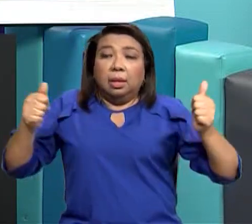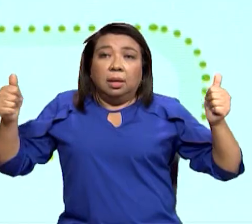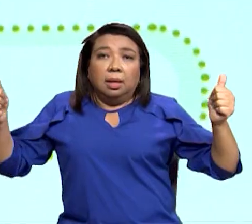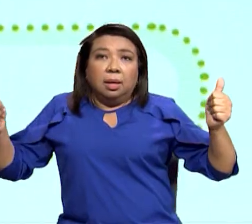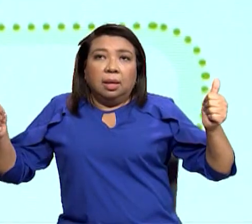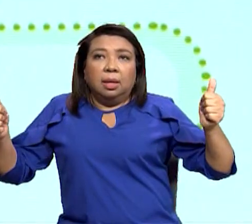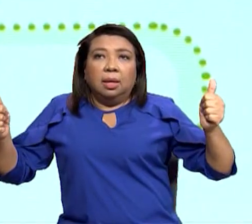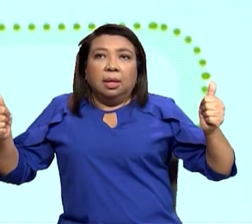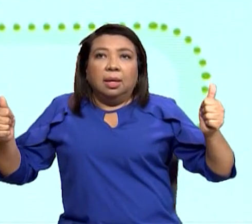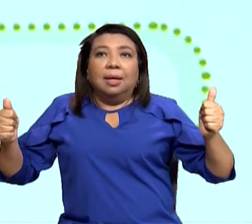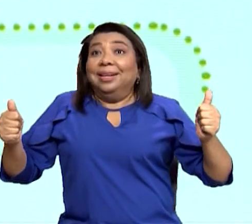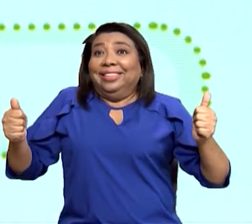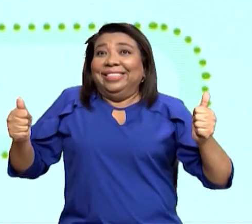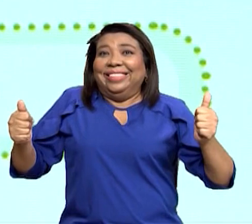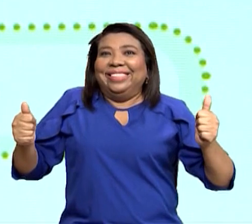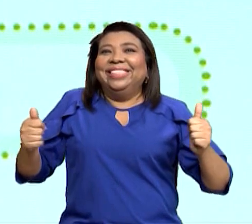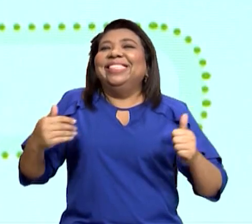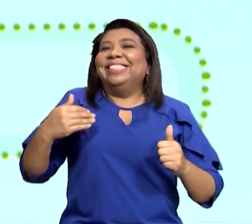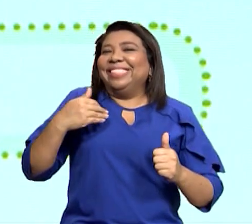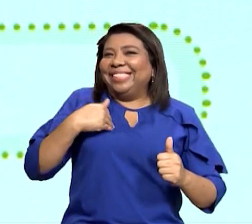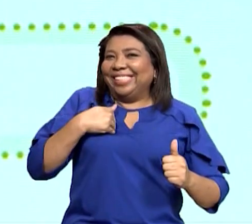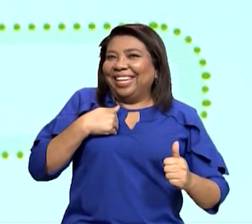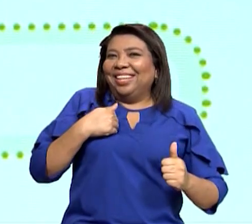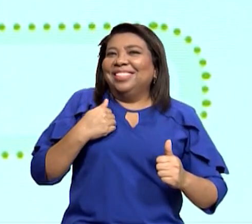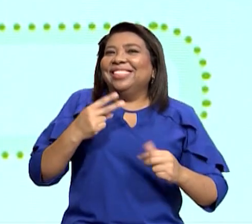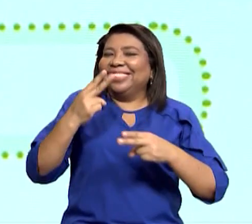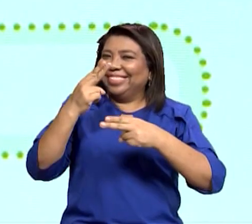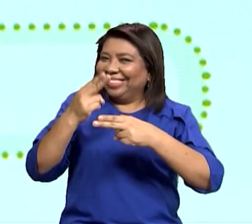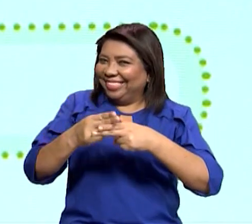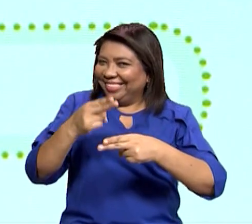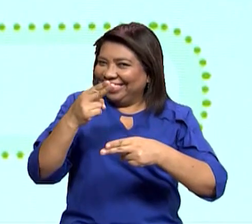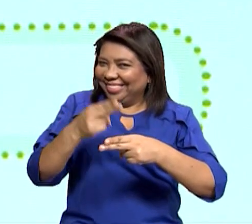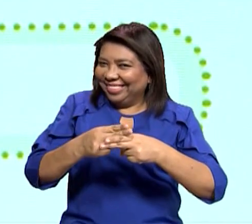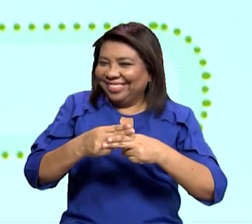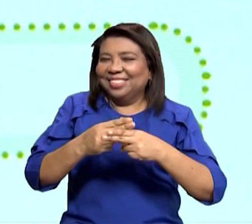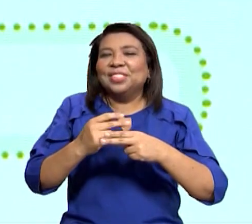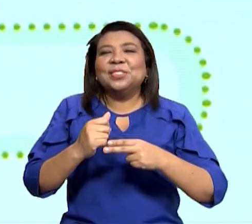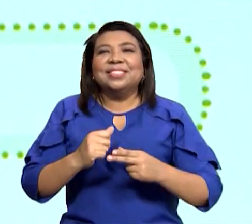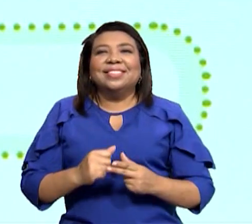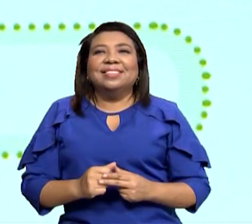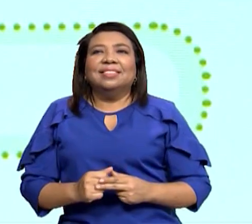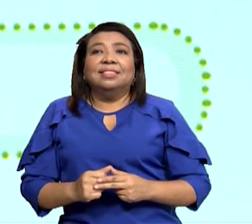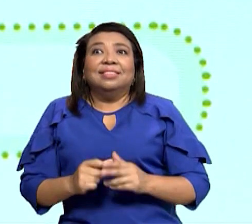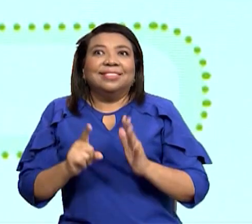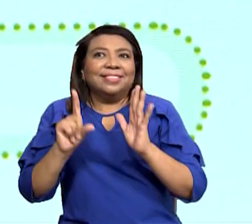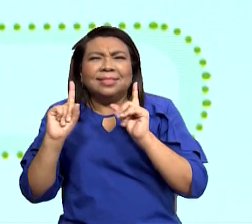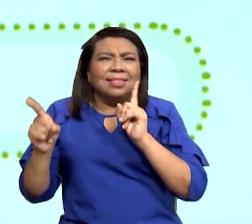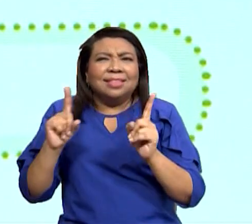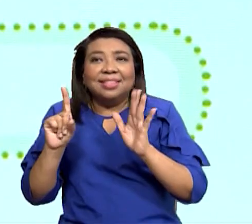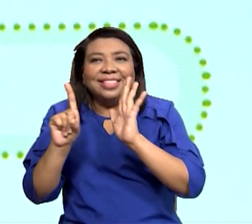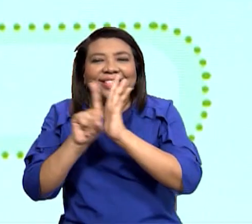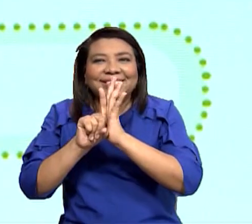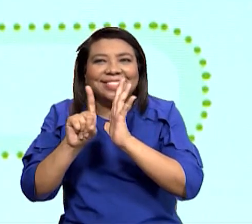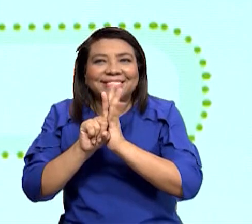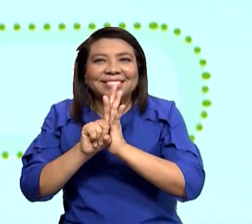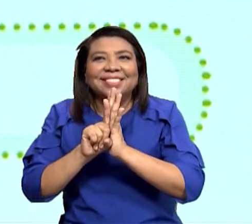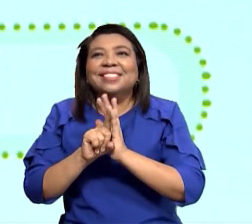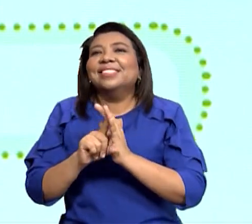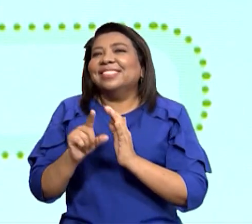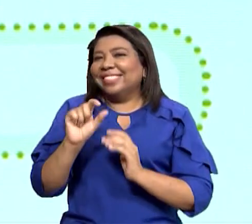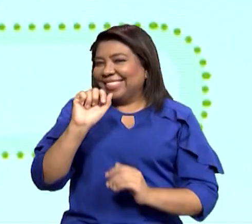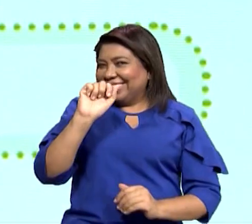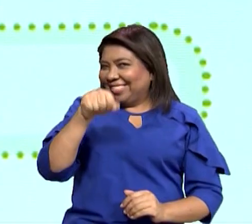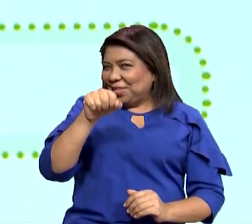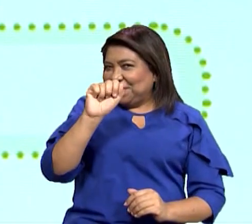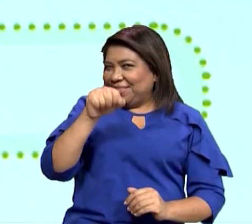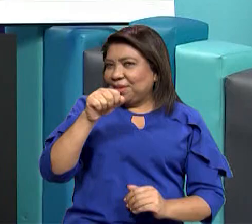nombre muy bien entonces eso que cuál derecho es que todos tenemos derecho a un